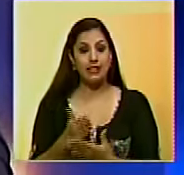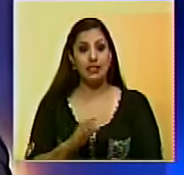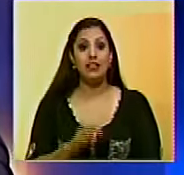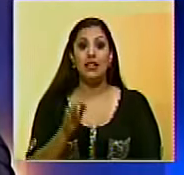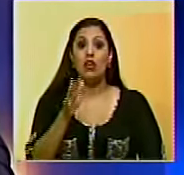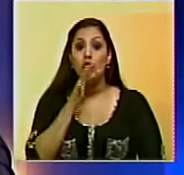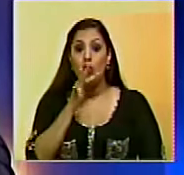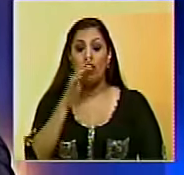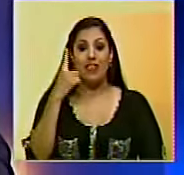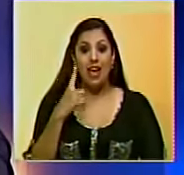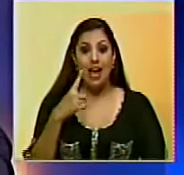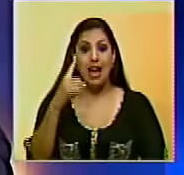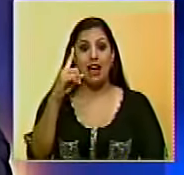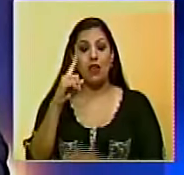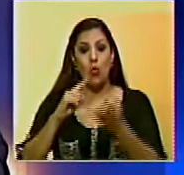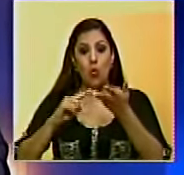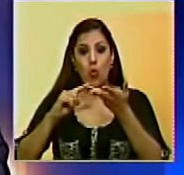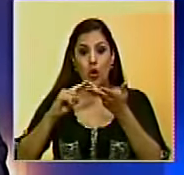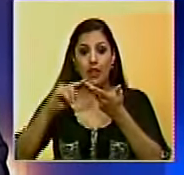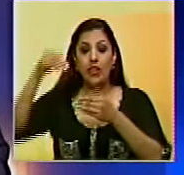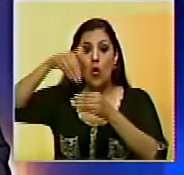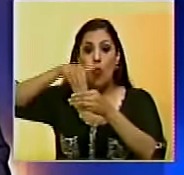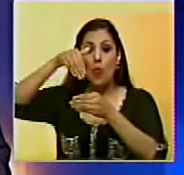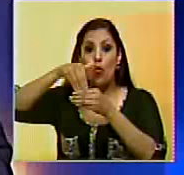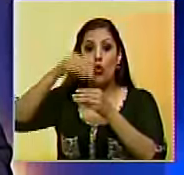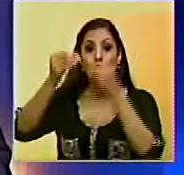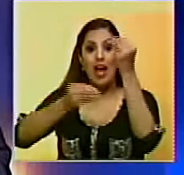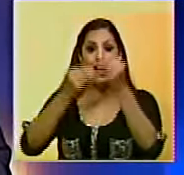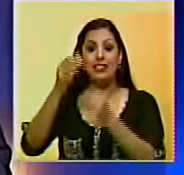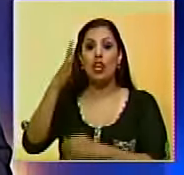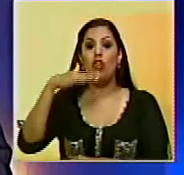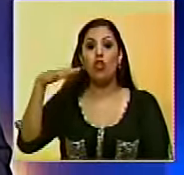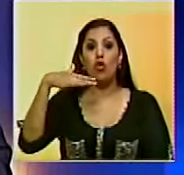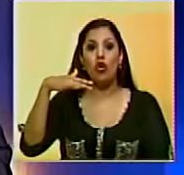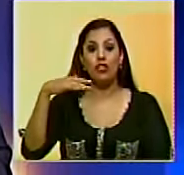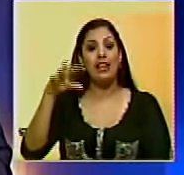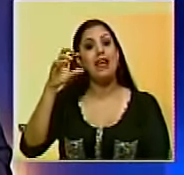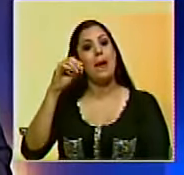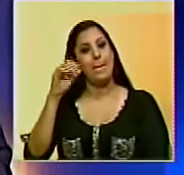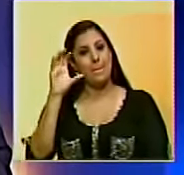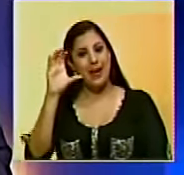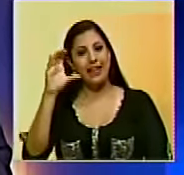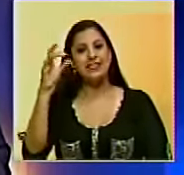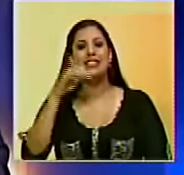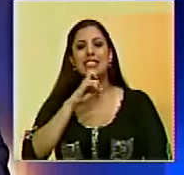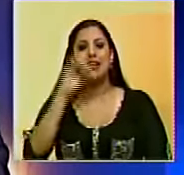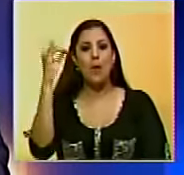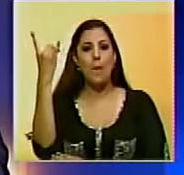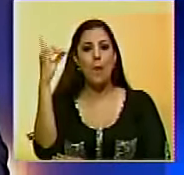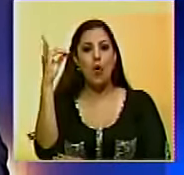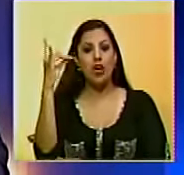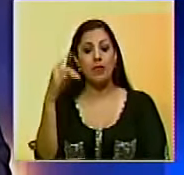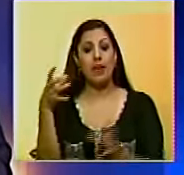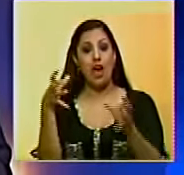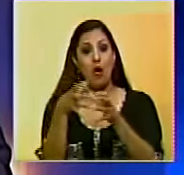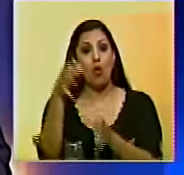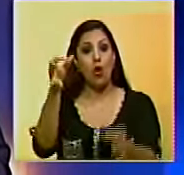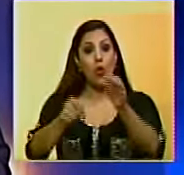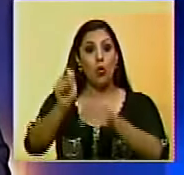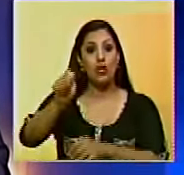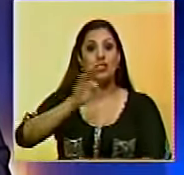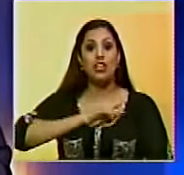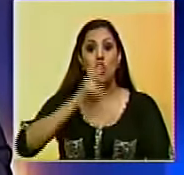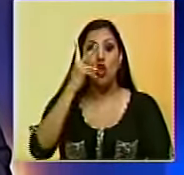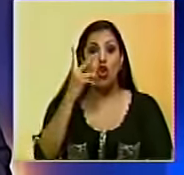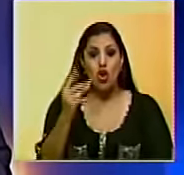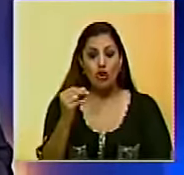Aún sigue el conteo de votos del referendo realizado en Bolivia. Según los resultados preliminares del Tribunal Supremo Electoral, la opción